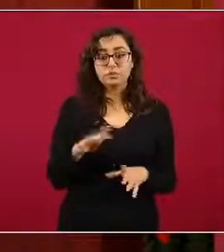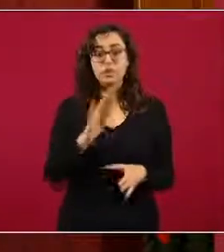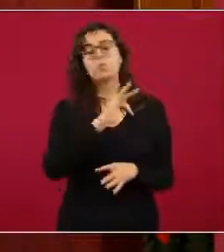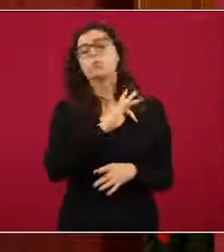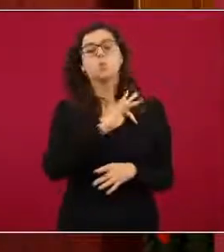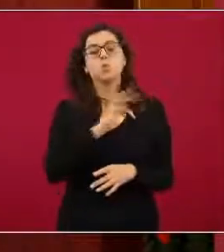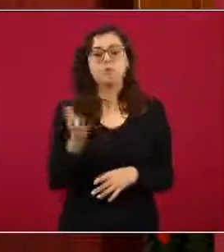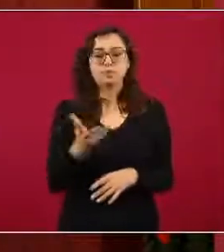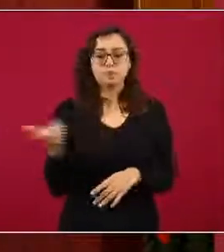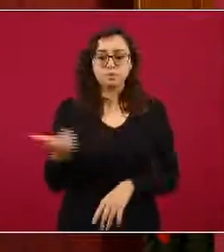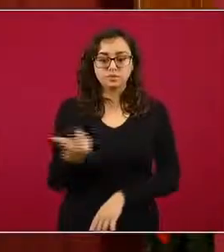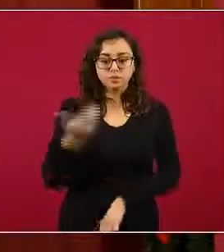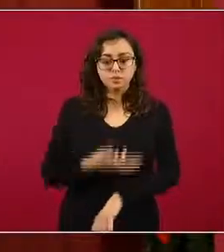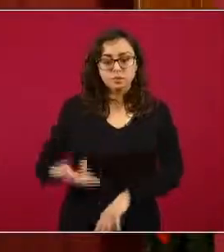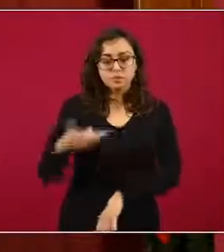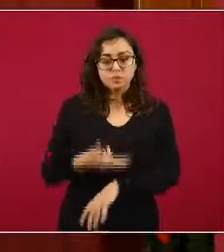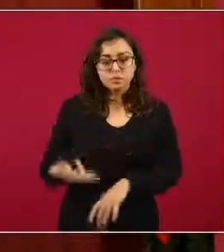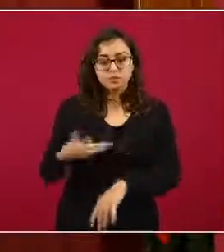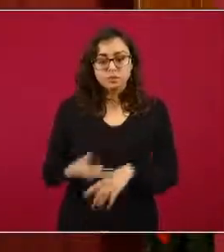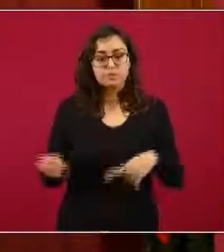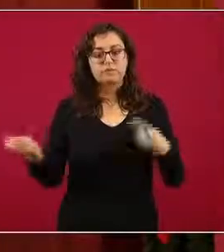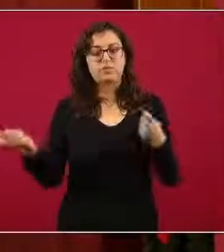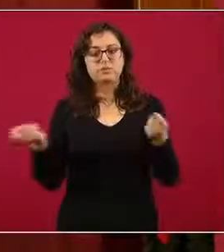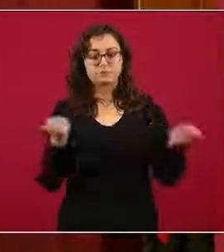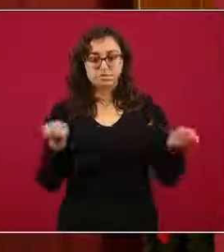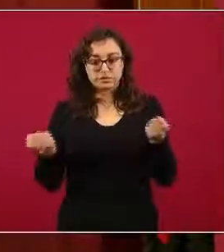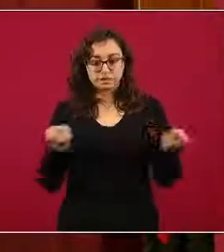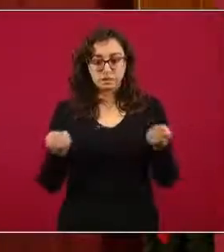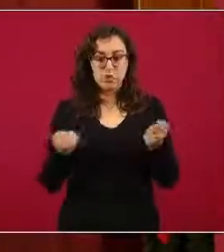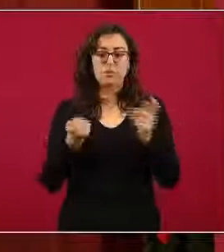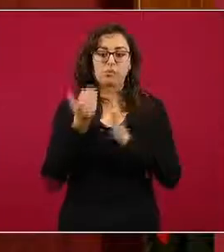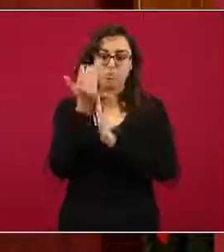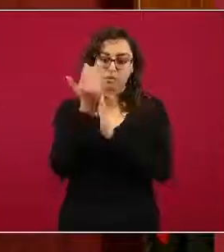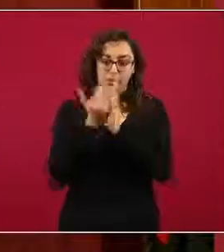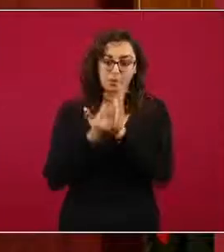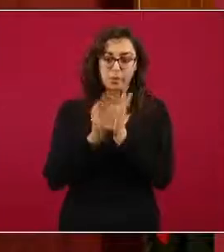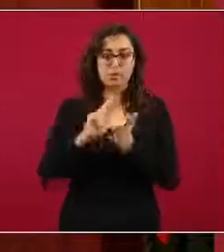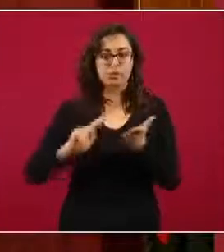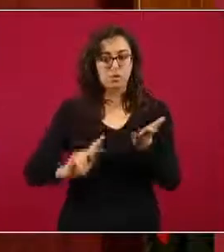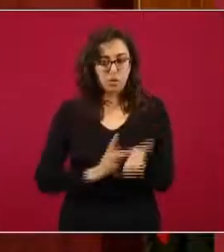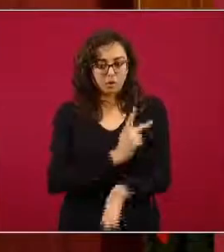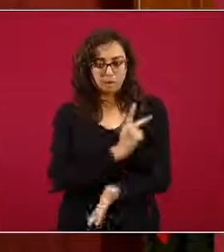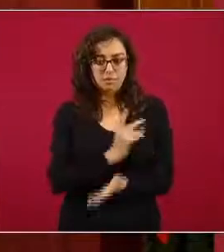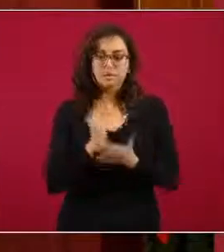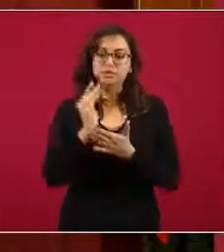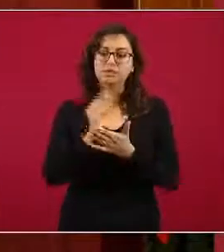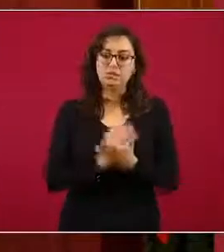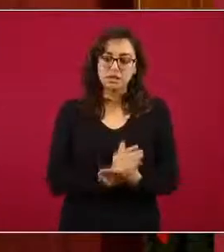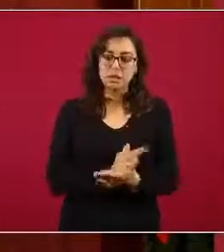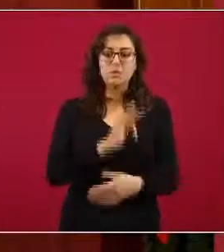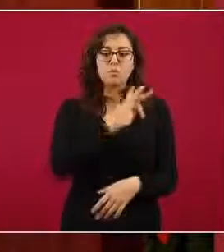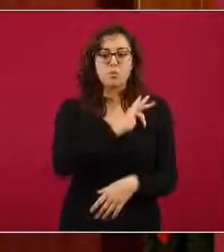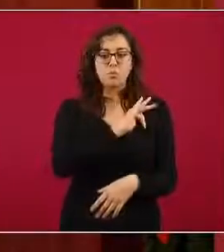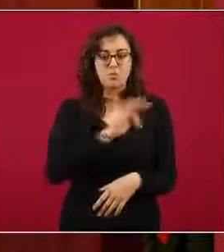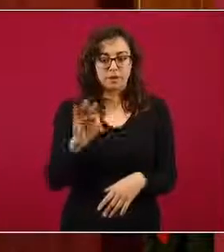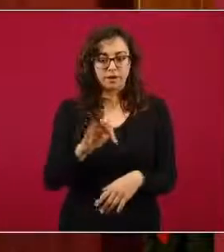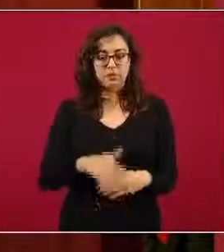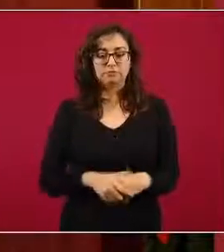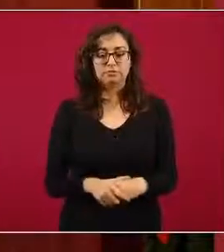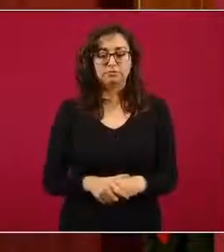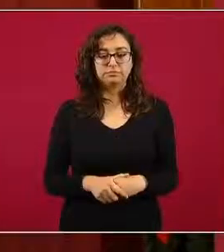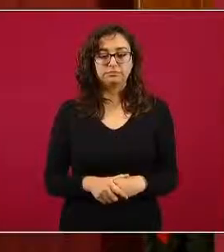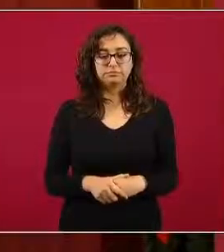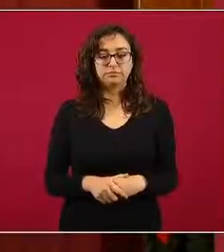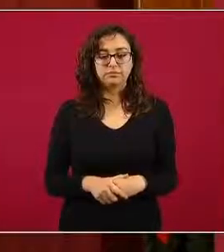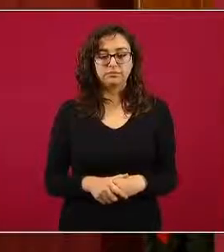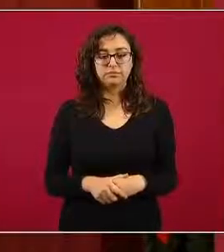para poder realmente empezar a generar una disminución en la transmisión y por lo tanto, en